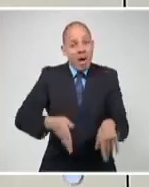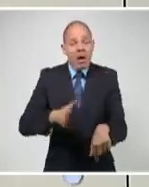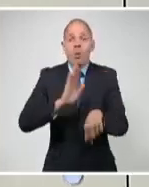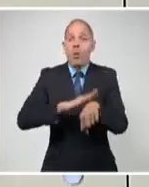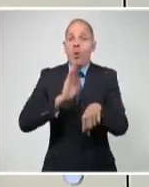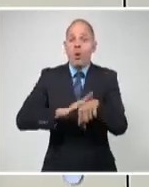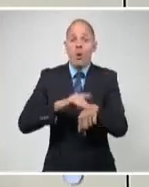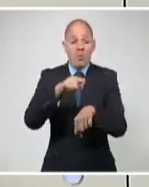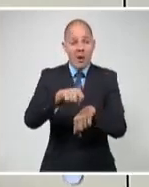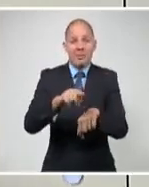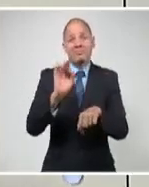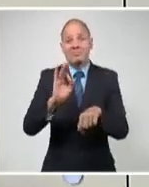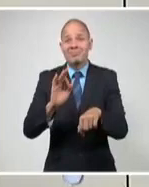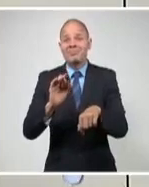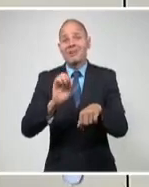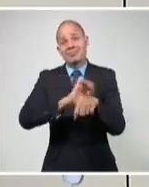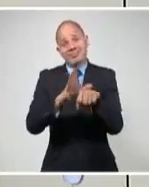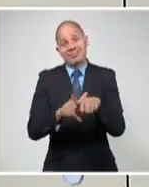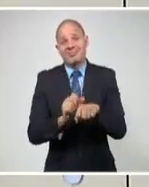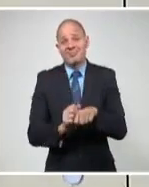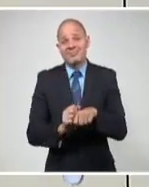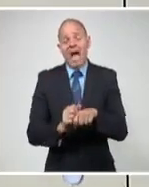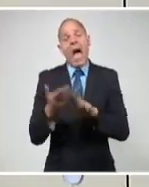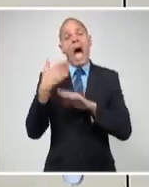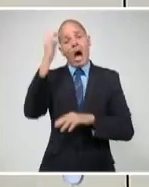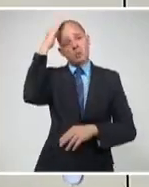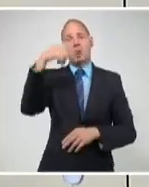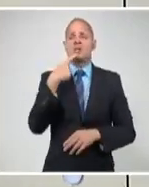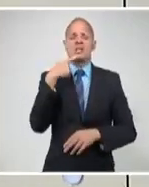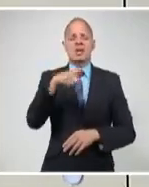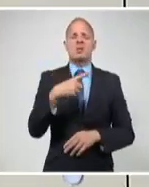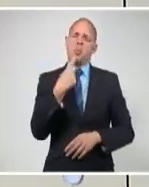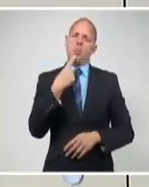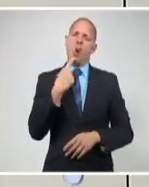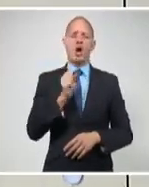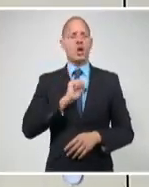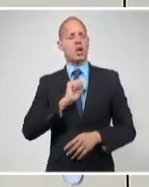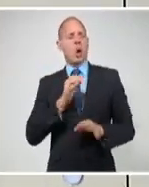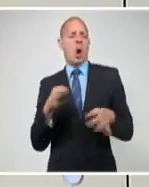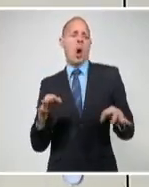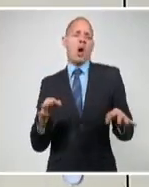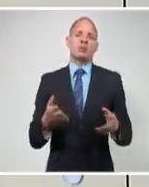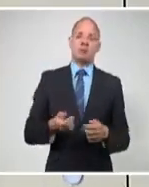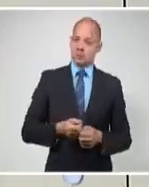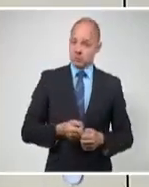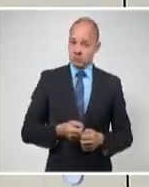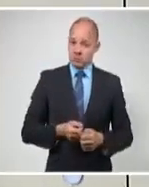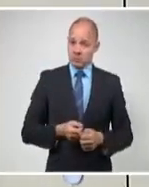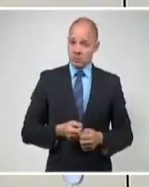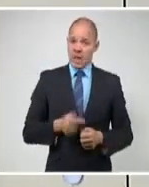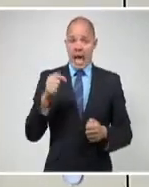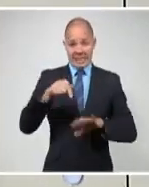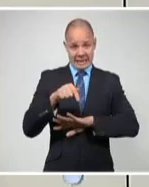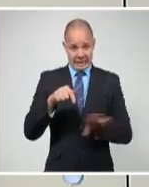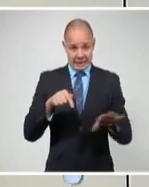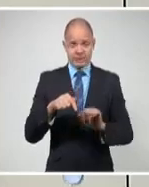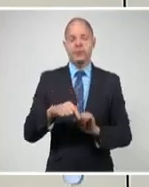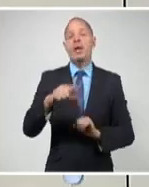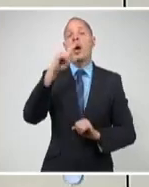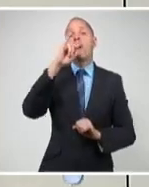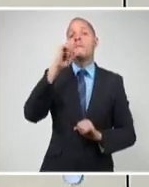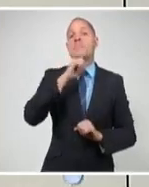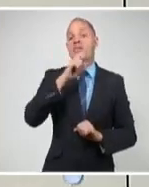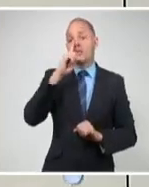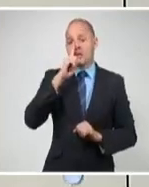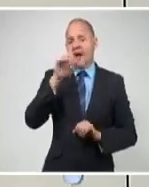pandemia que Trump afirmaba, tiene controlada. Biden ha escogido el gabinete más diverso de la historia, con personas de